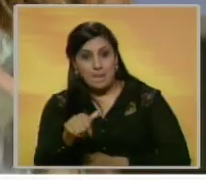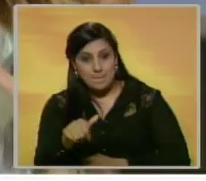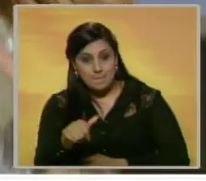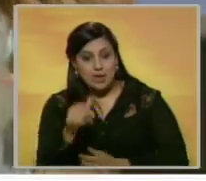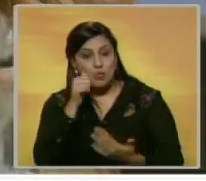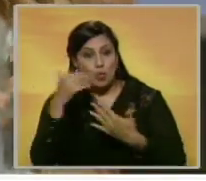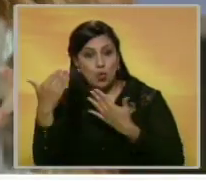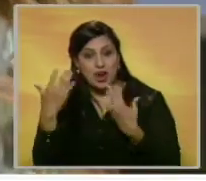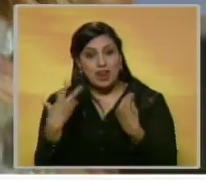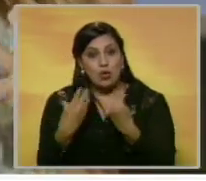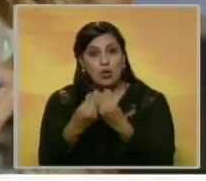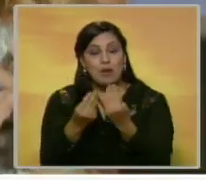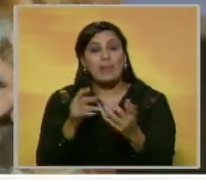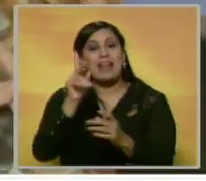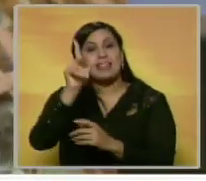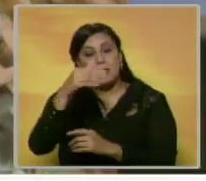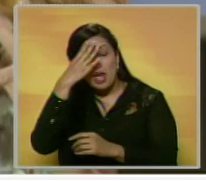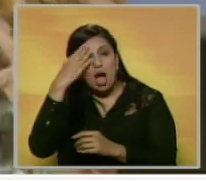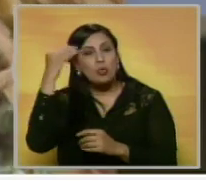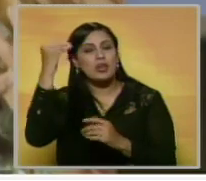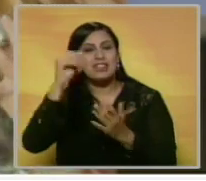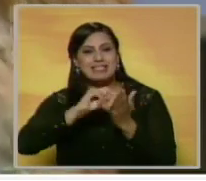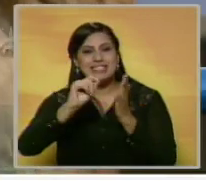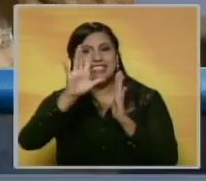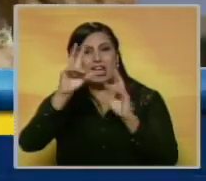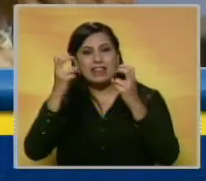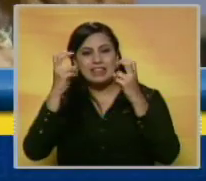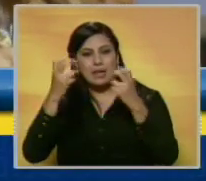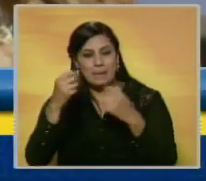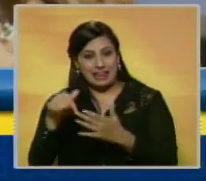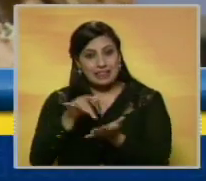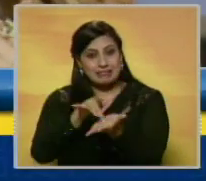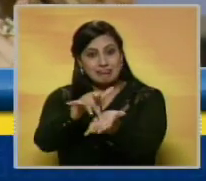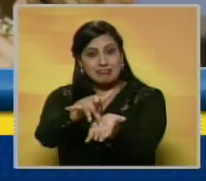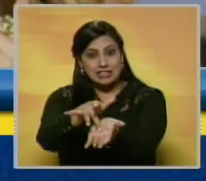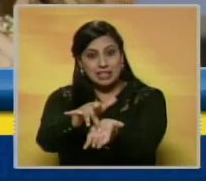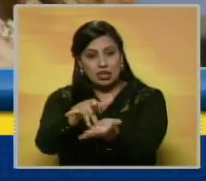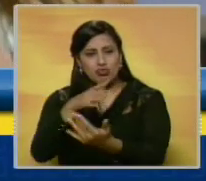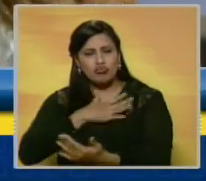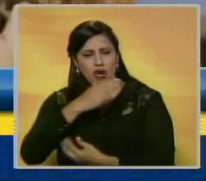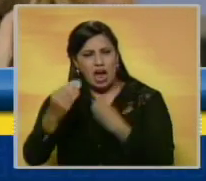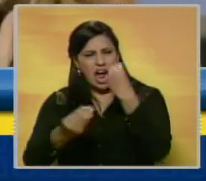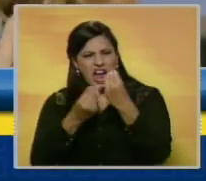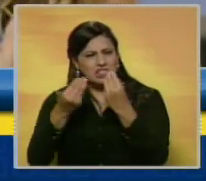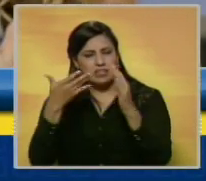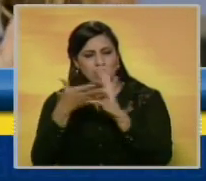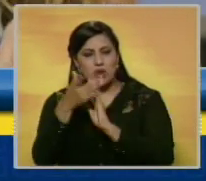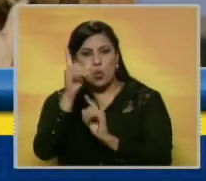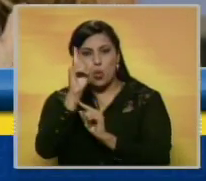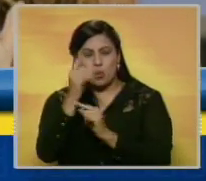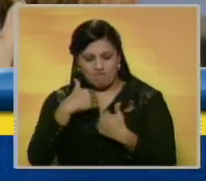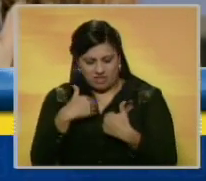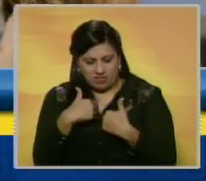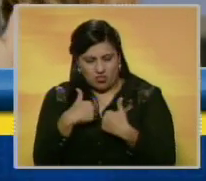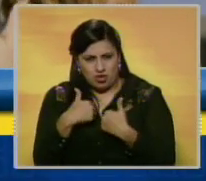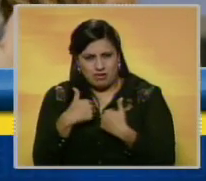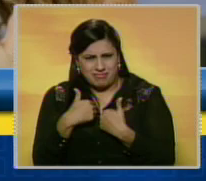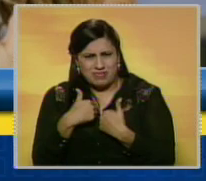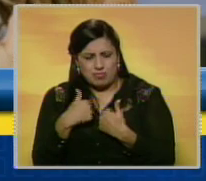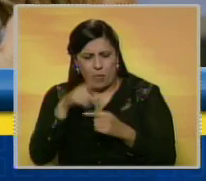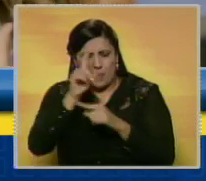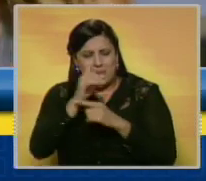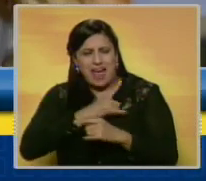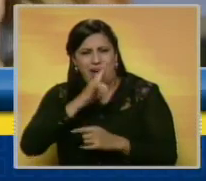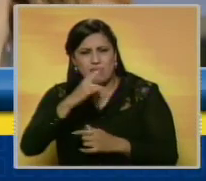álbum Thalía participó como coautora de cinco temas. Este disco lo hice para uno. Uno debe de ser su